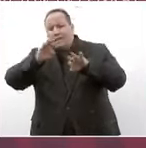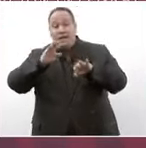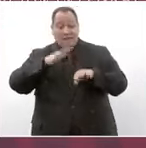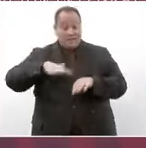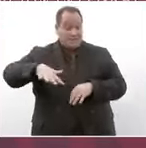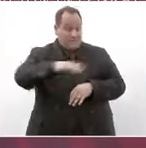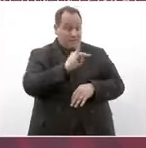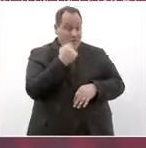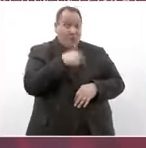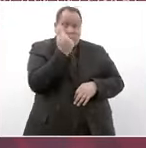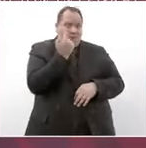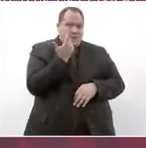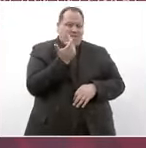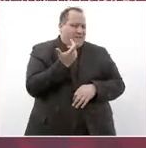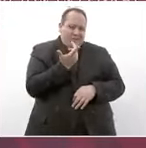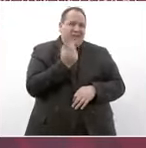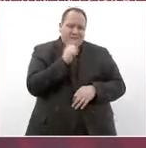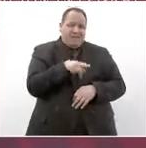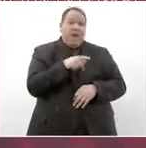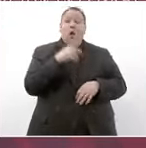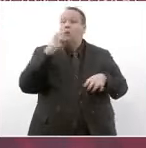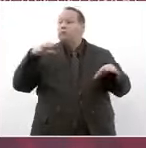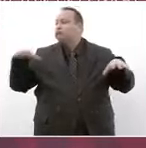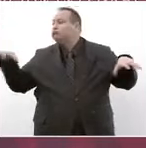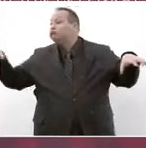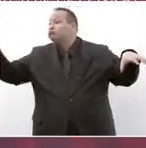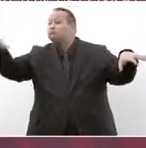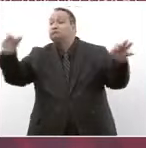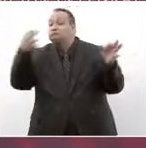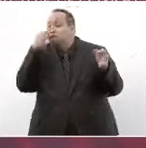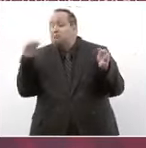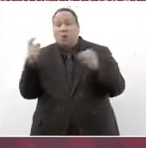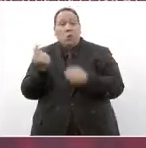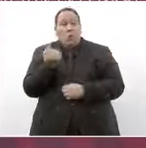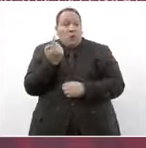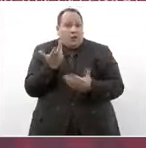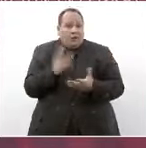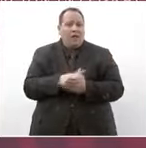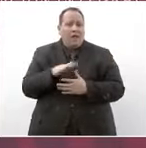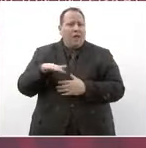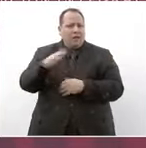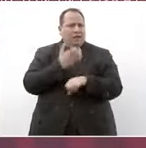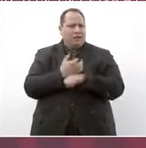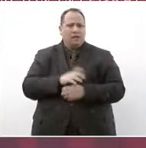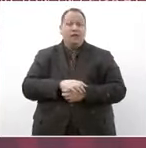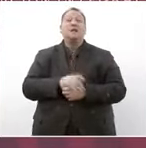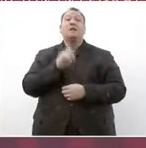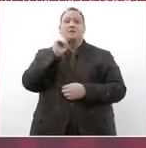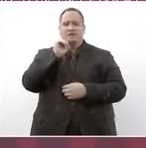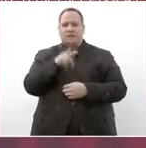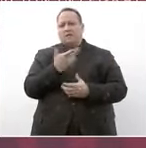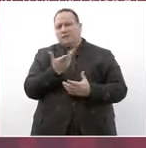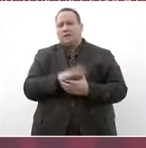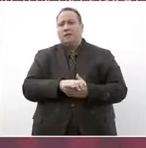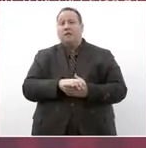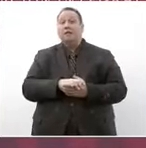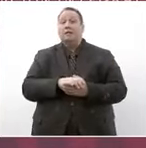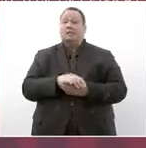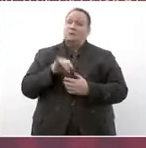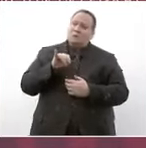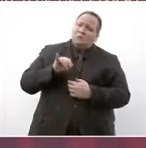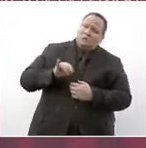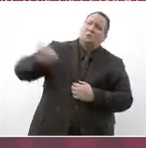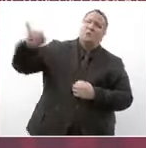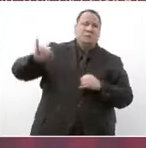de esta ciudad, no solo de las ciudades que conforman el Estado, sino los sitios más